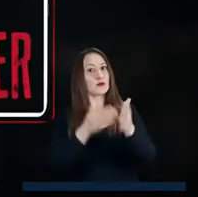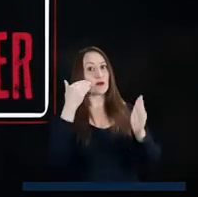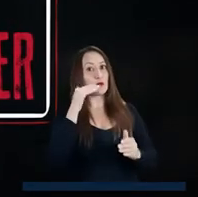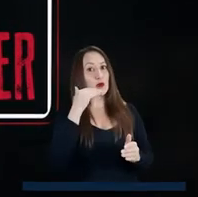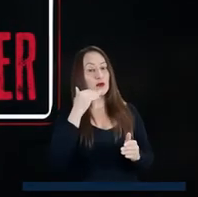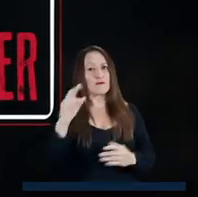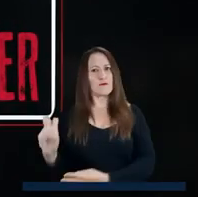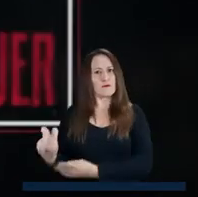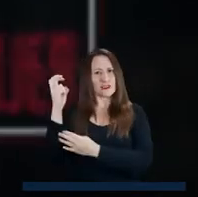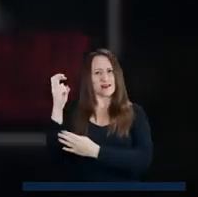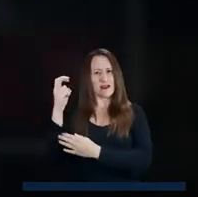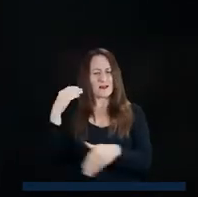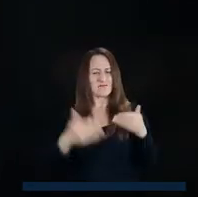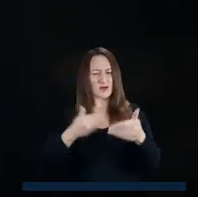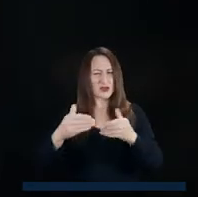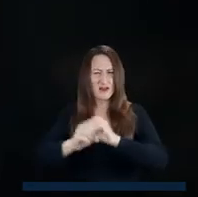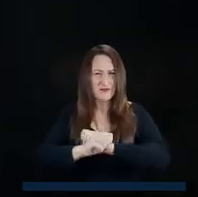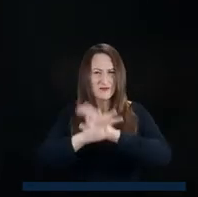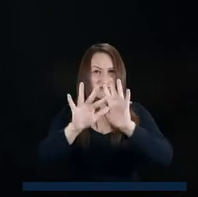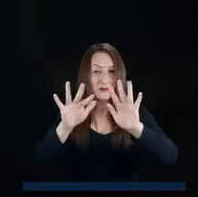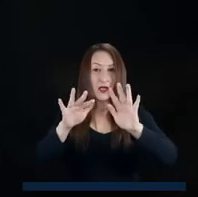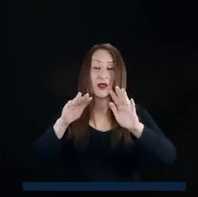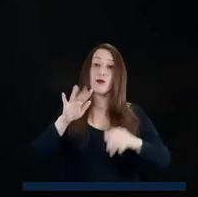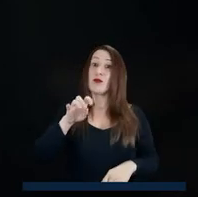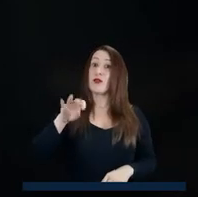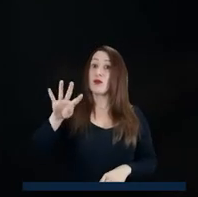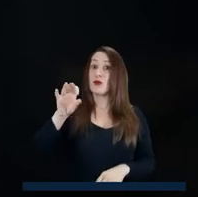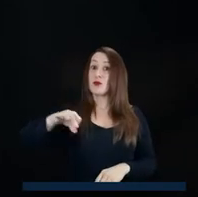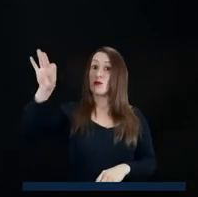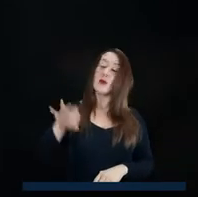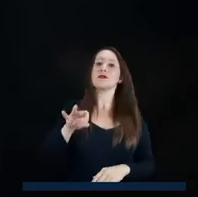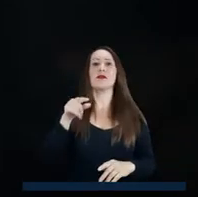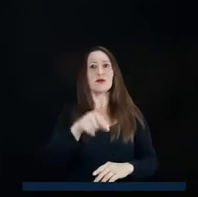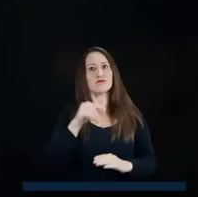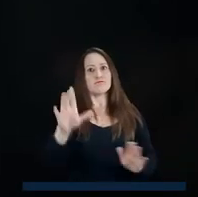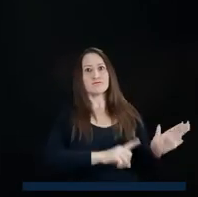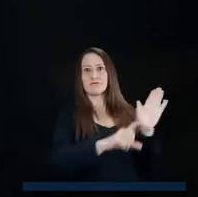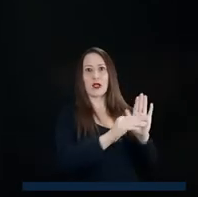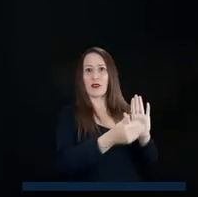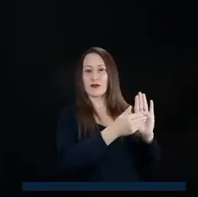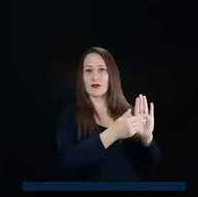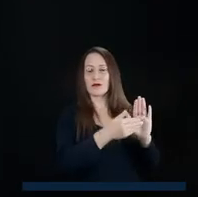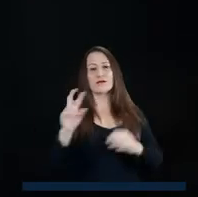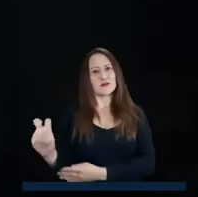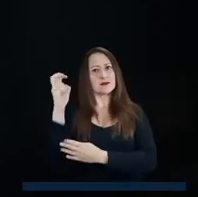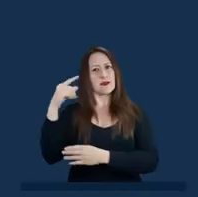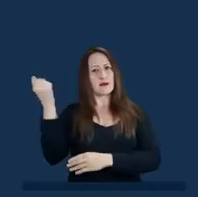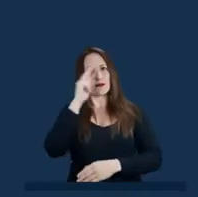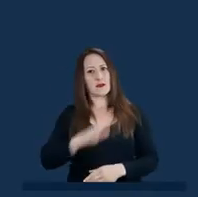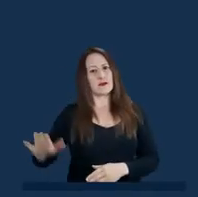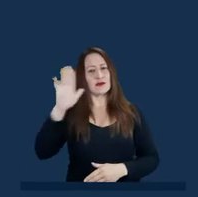gradual en contra de la mujer. La Fiscalía ha logrado un 94% de avance de esclarecimiento para este delito.